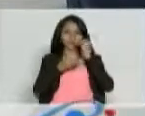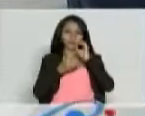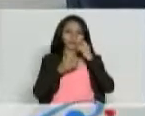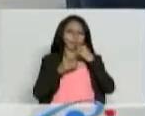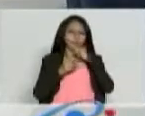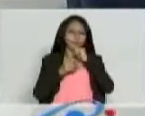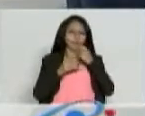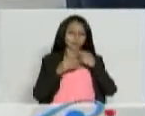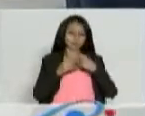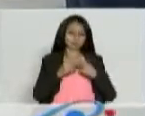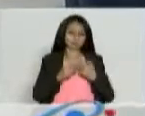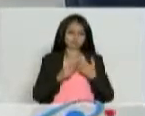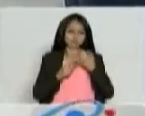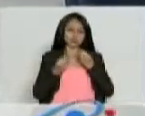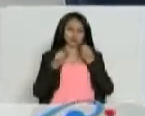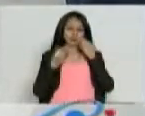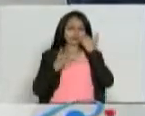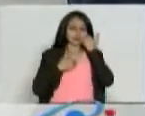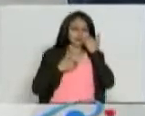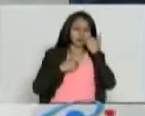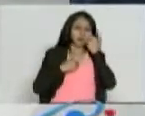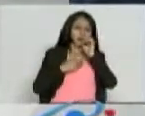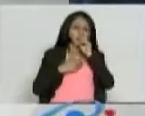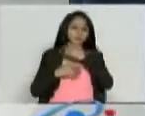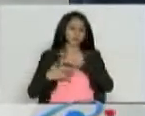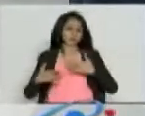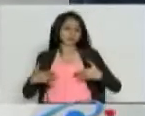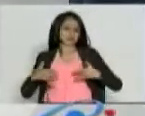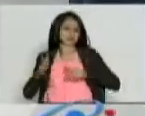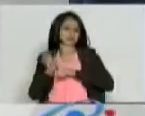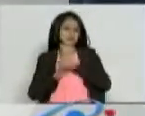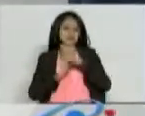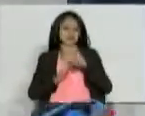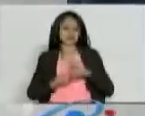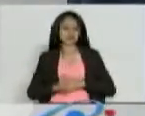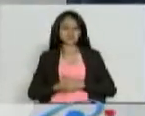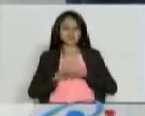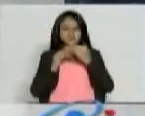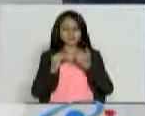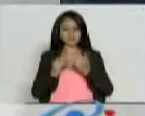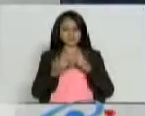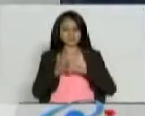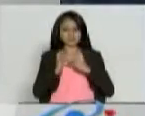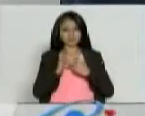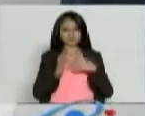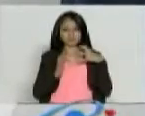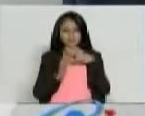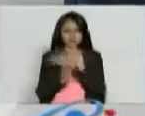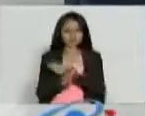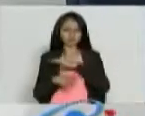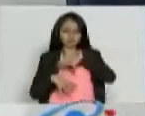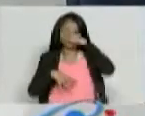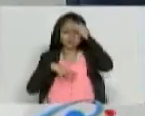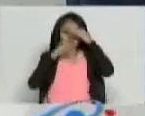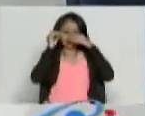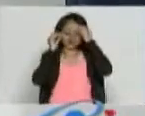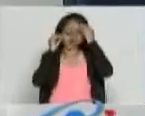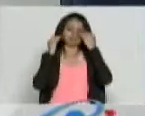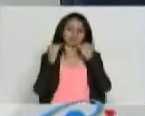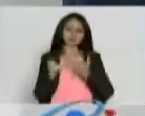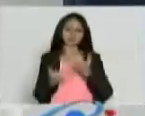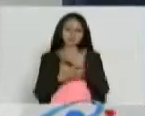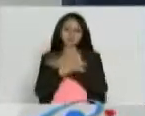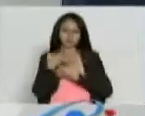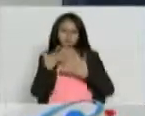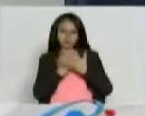para producir enfermedad o para producir salud. Entonces, todo eso lo tratamos de aprender aquí. Lo